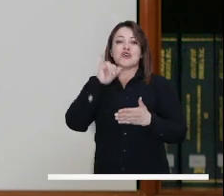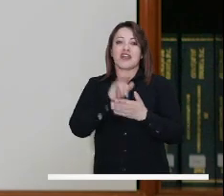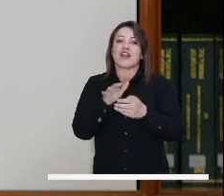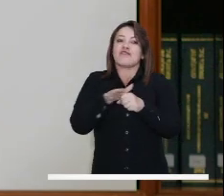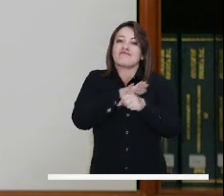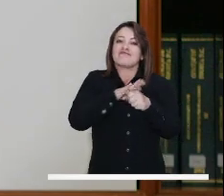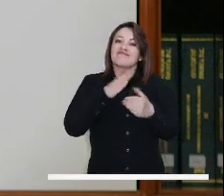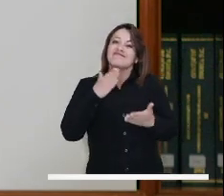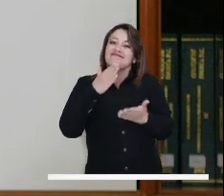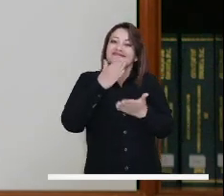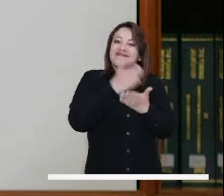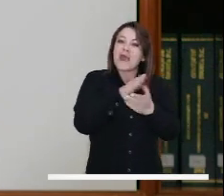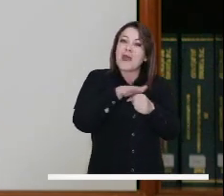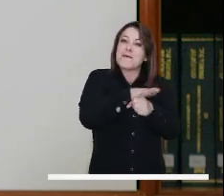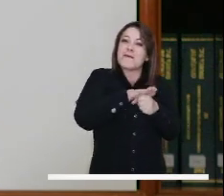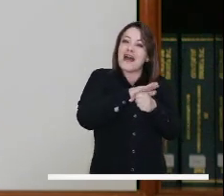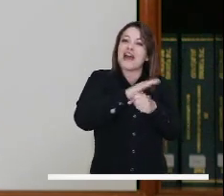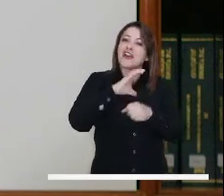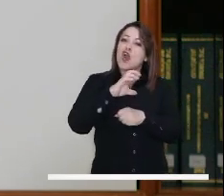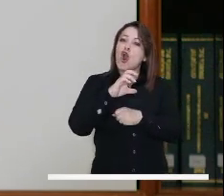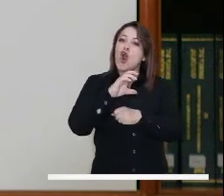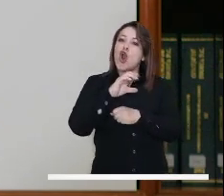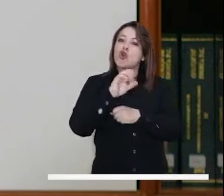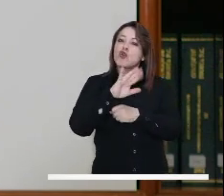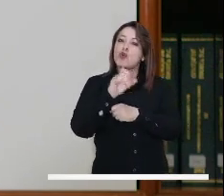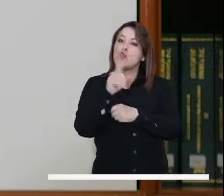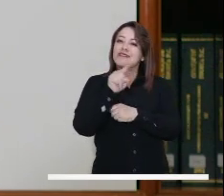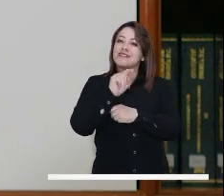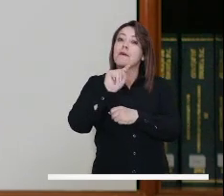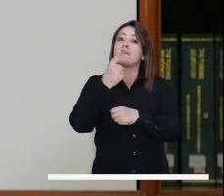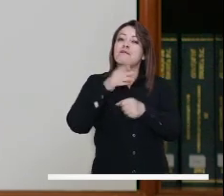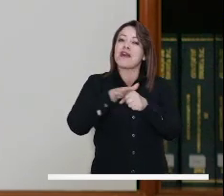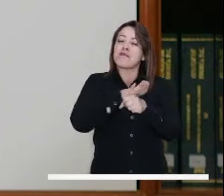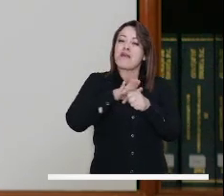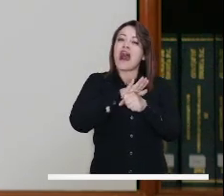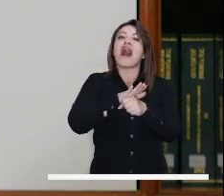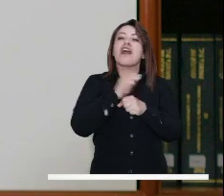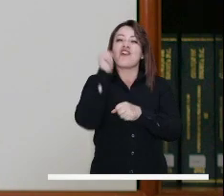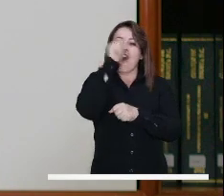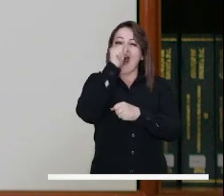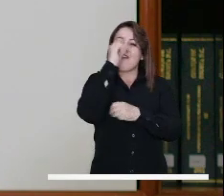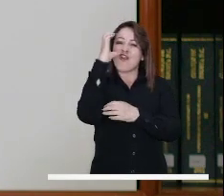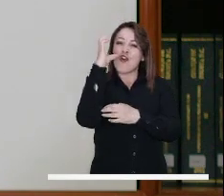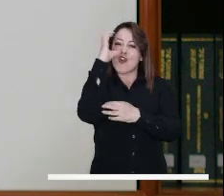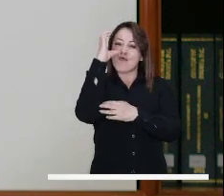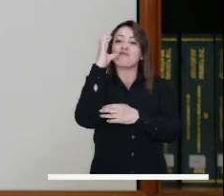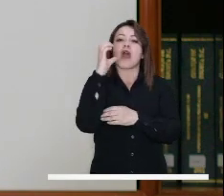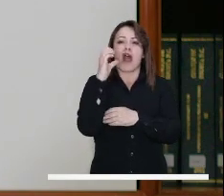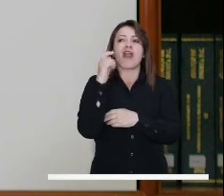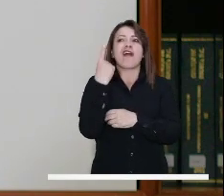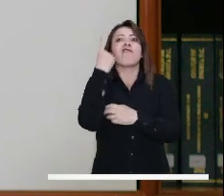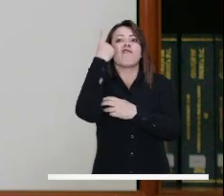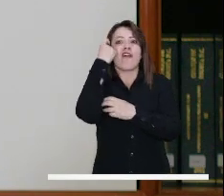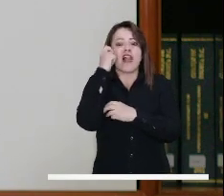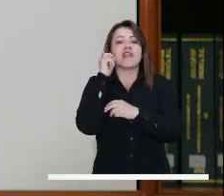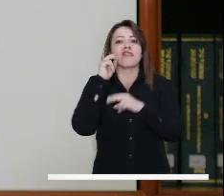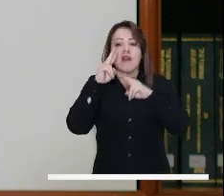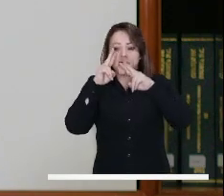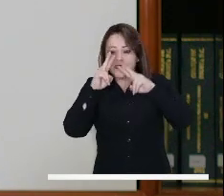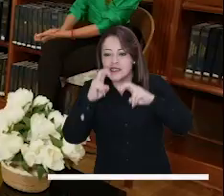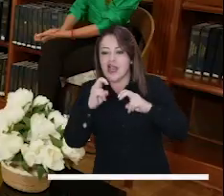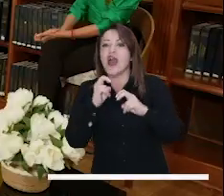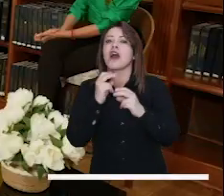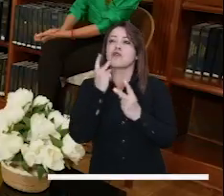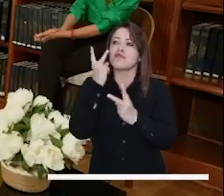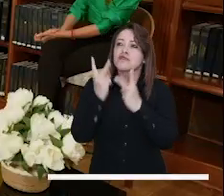Creo que voy a estar en el barrio Las Cruces, el primer barrio afro de la ciudad de Bogotá. Creo que todavía hay una ciudad que no ha sido